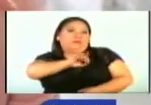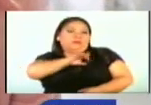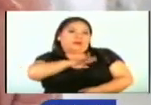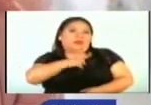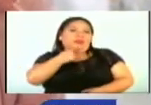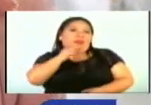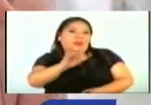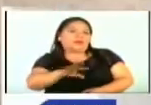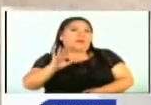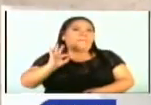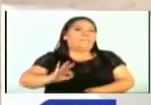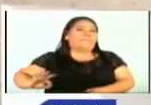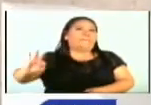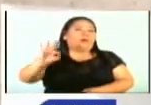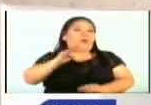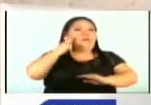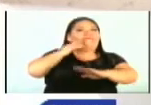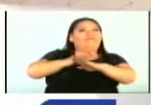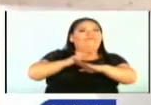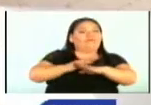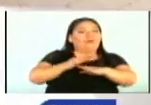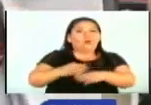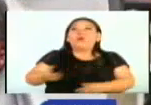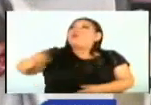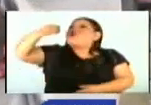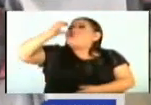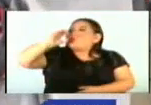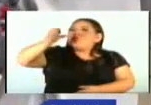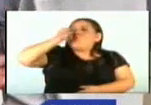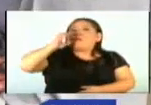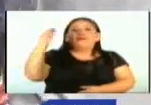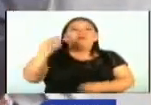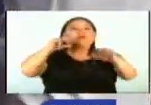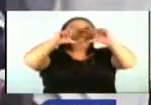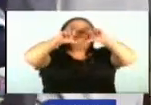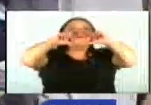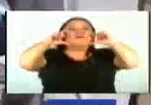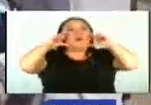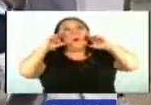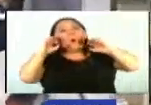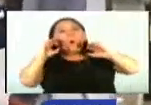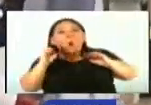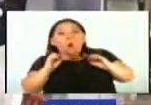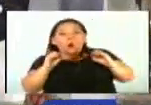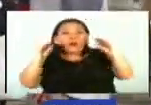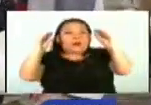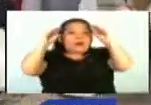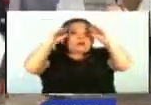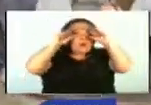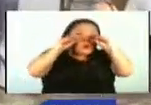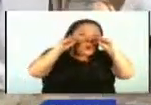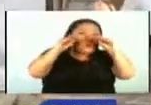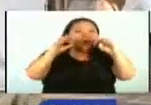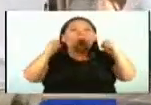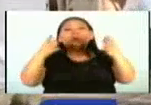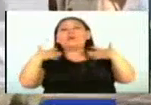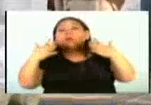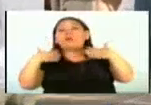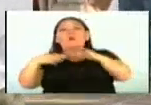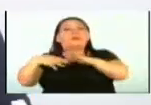piden tomar precauciones en la calle, como la hidratación, uso de mascarilla y evitar salir en horas nocturnas o de mayor calor.